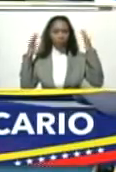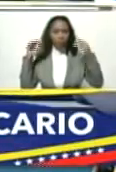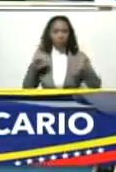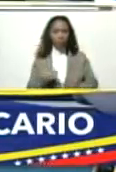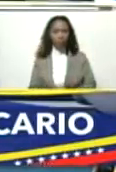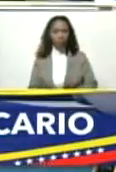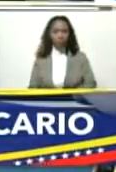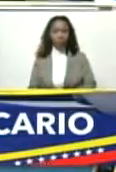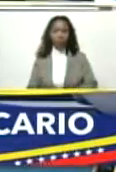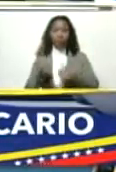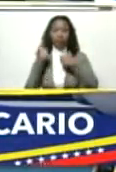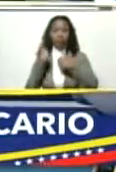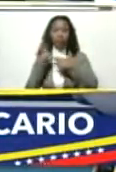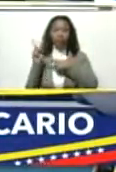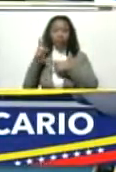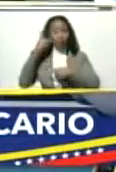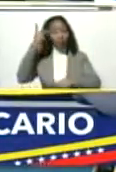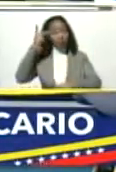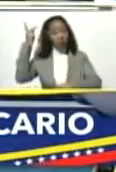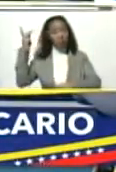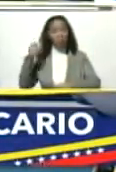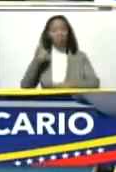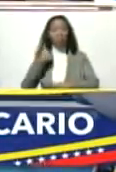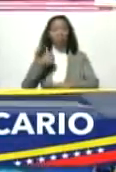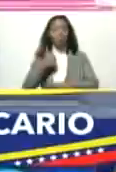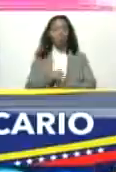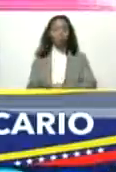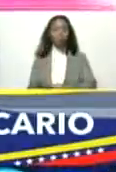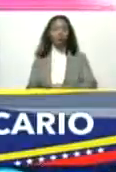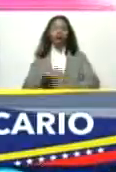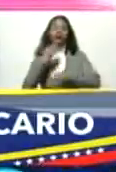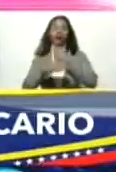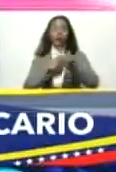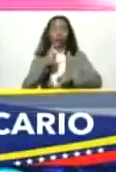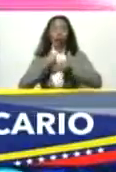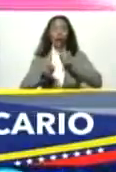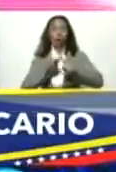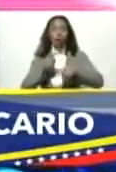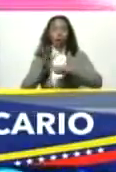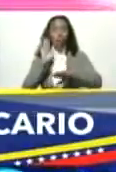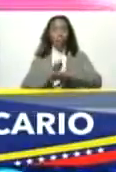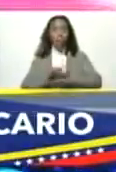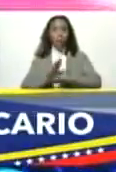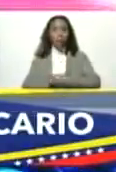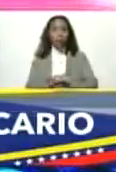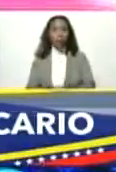está muy bien esa filosofía hay que hacer que las cosas sucedan